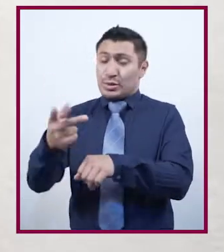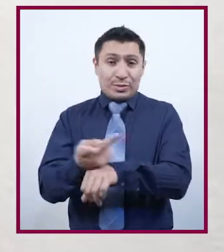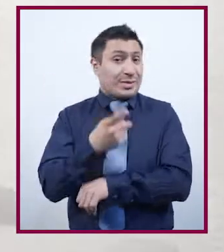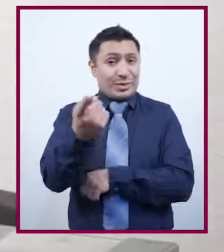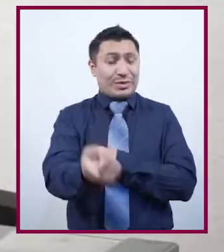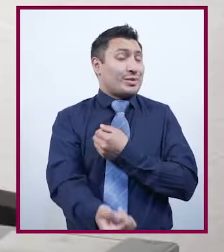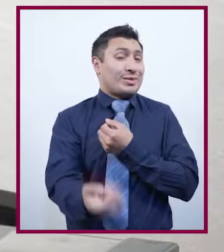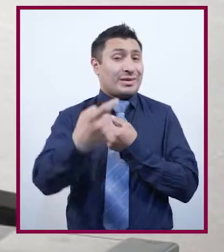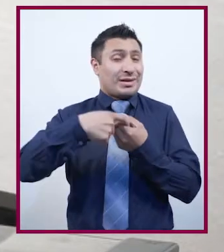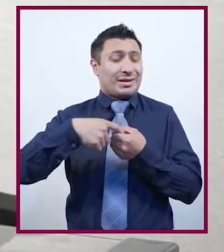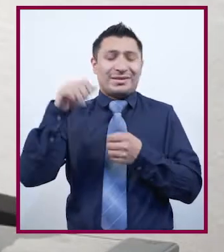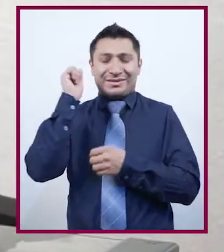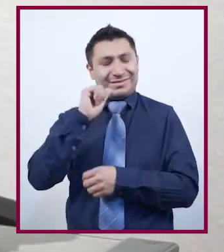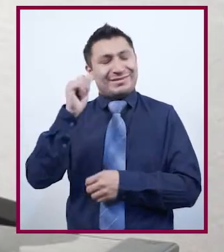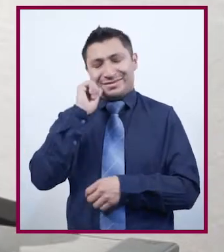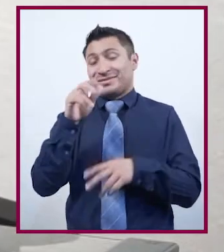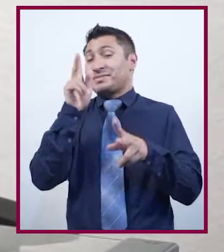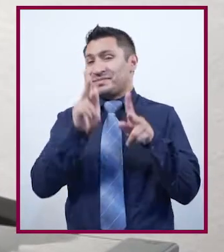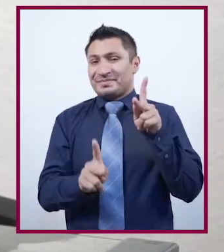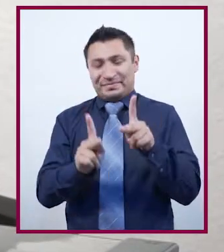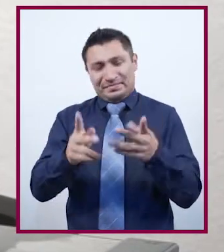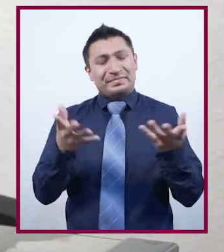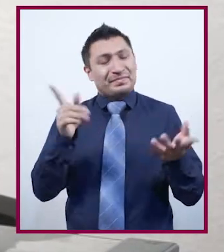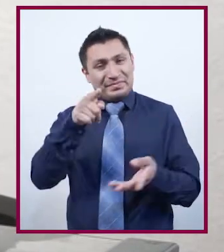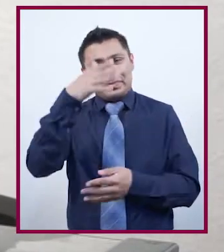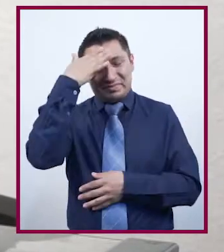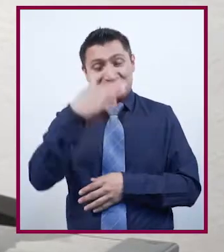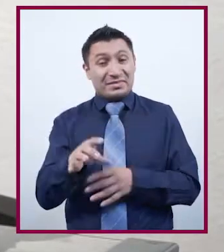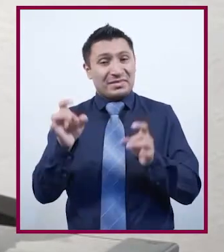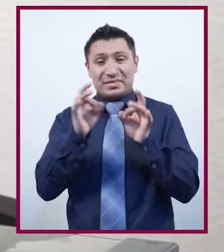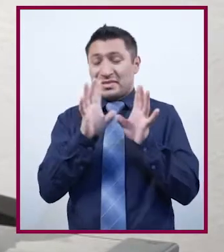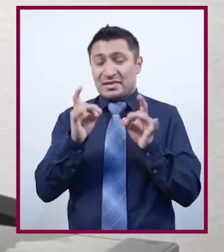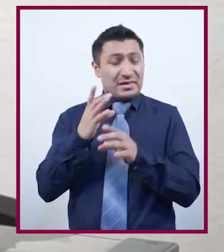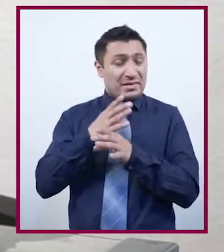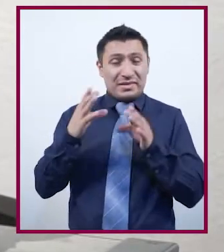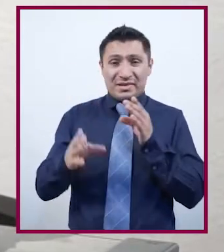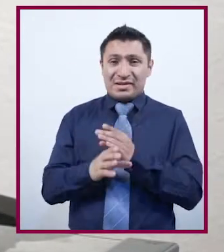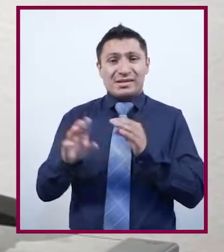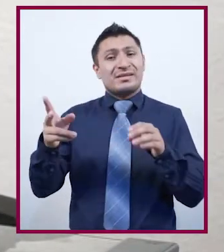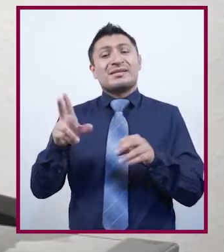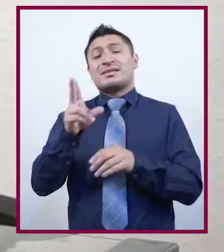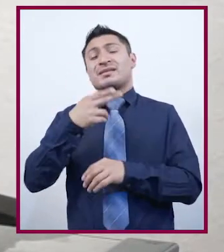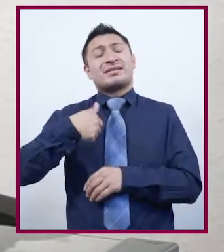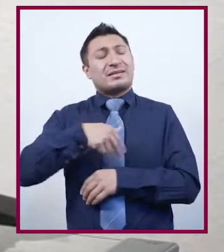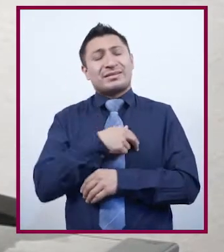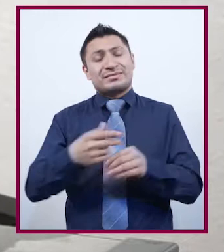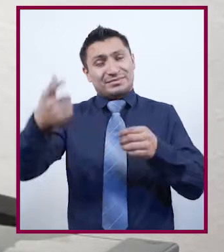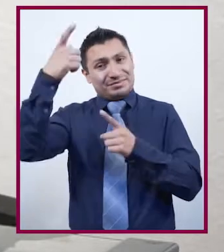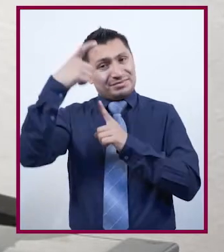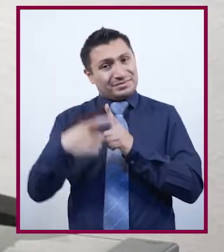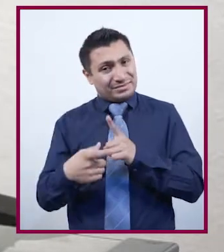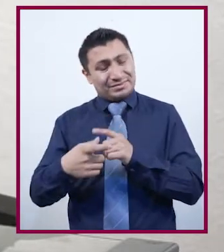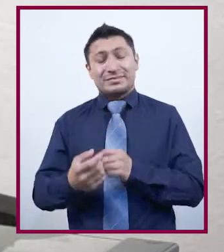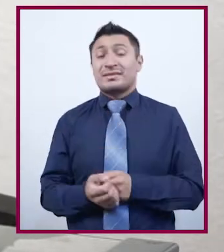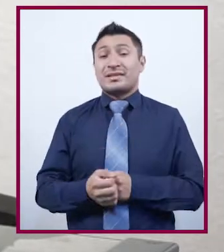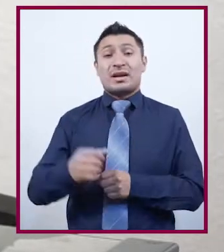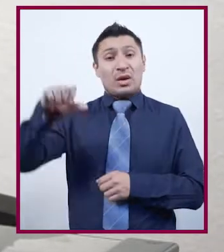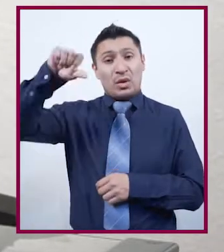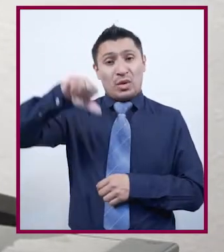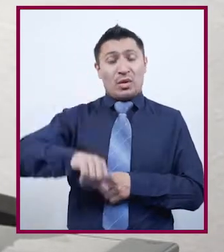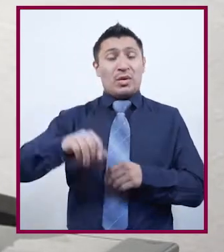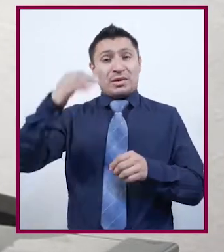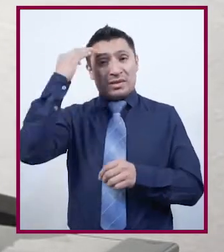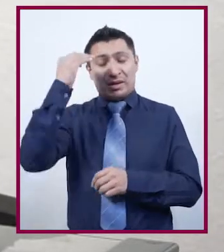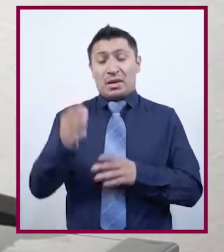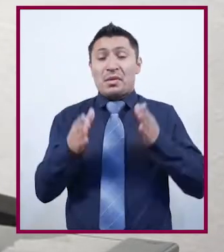¡Conéctate! Donde, como siempre, hablaremos de hechos, sucesos y acontecimientos que nos definen. Y hoy abordaremos